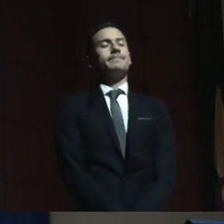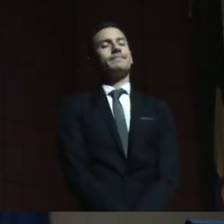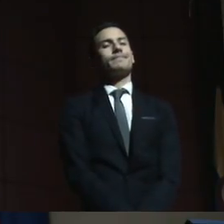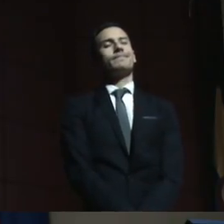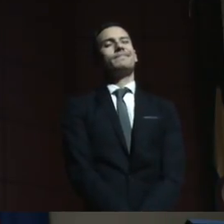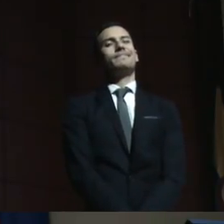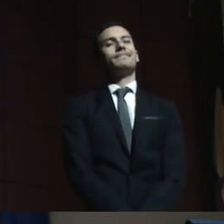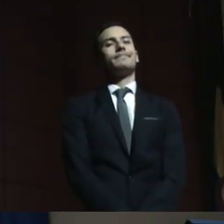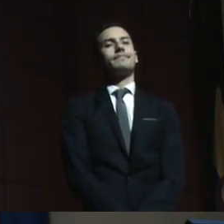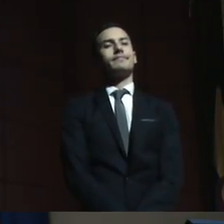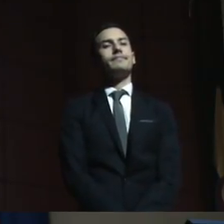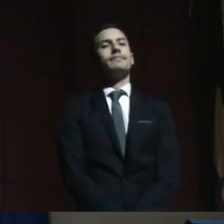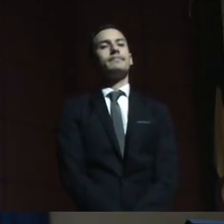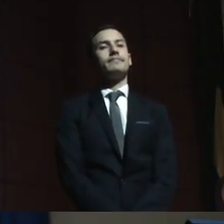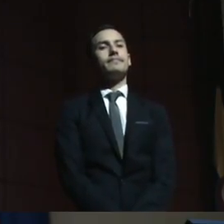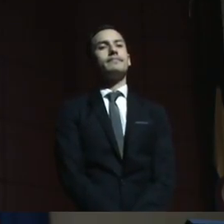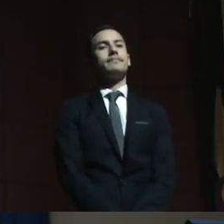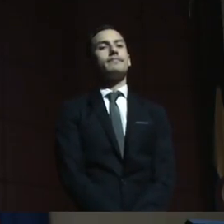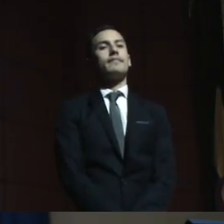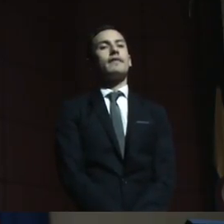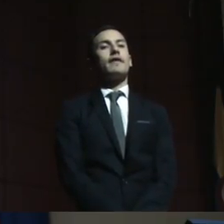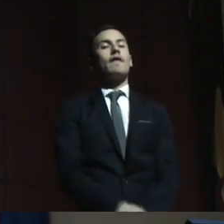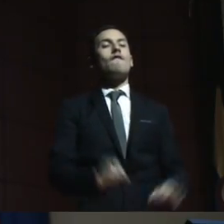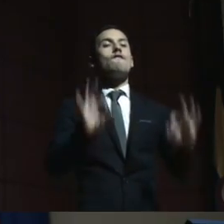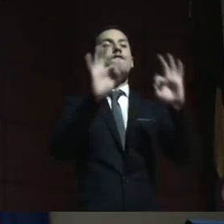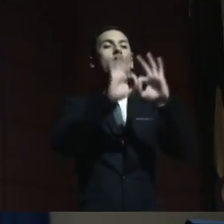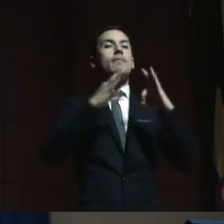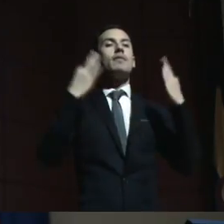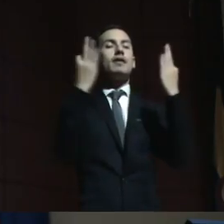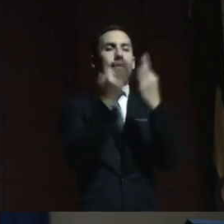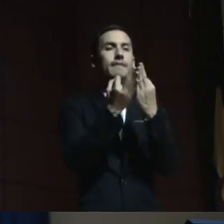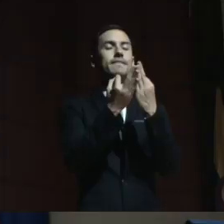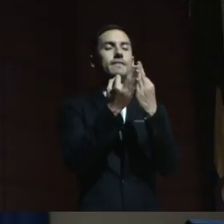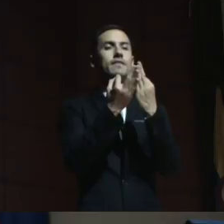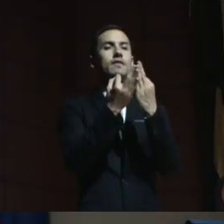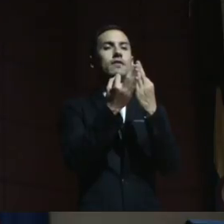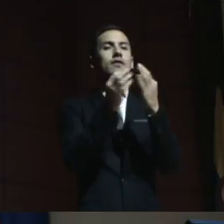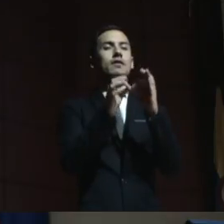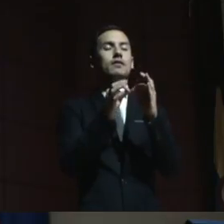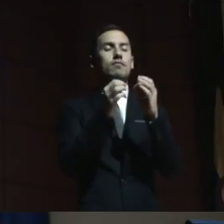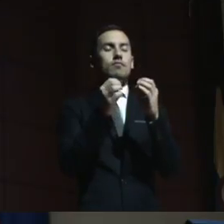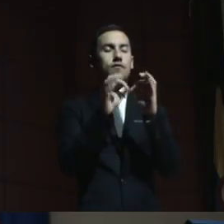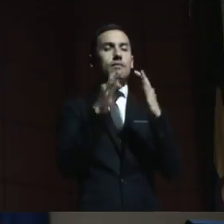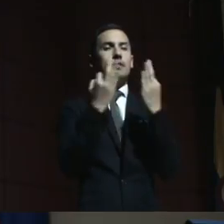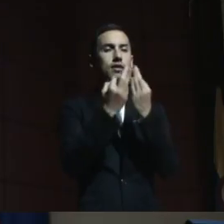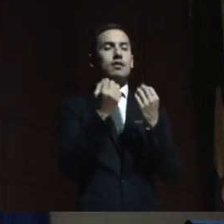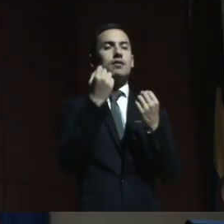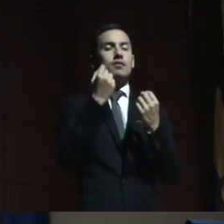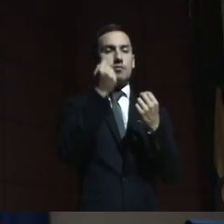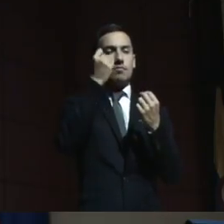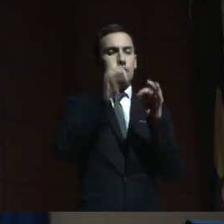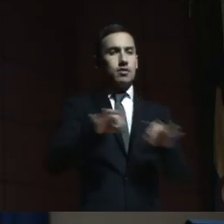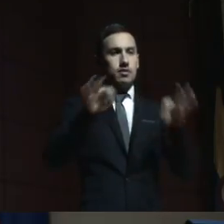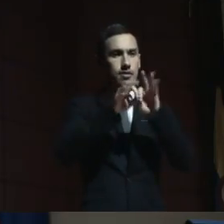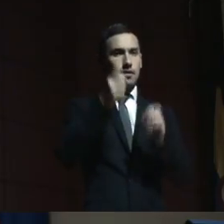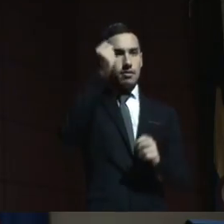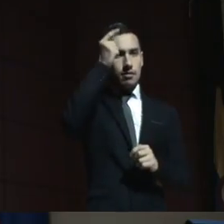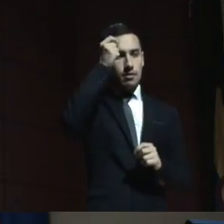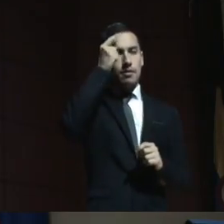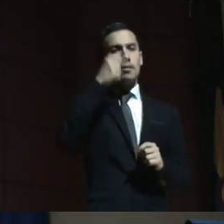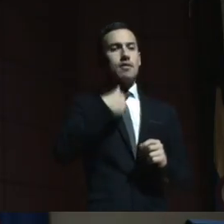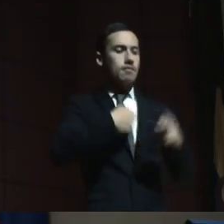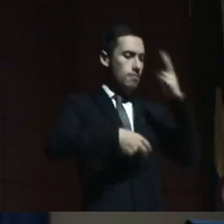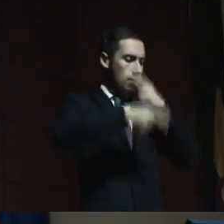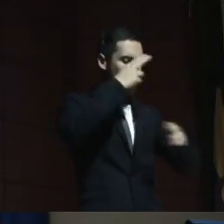supuesto, tenemos este gran reto de entender cómo nuestros hijos deben ser escuchados,